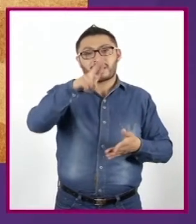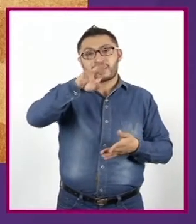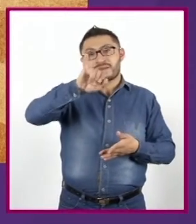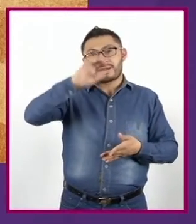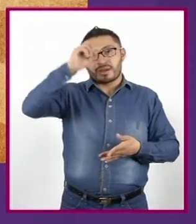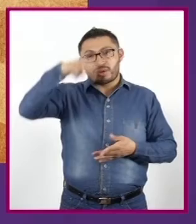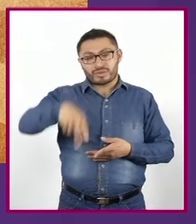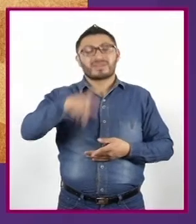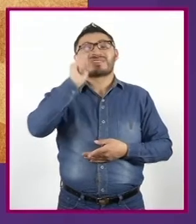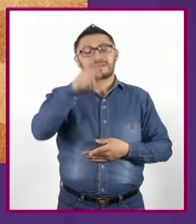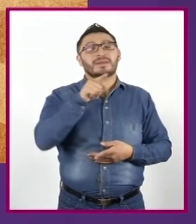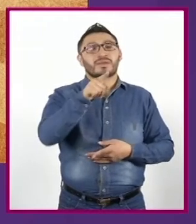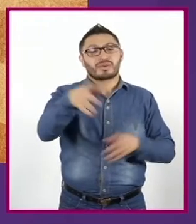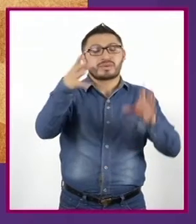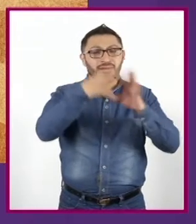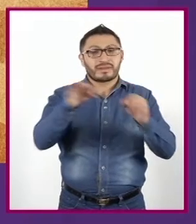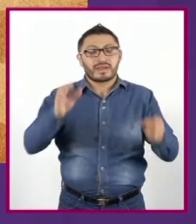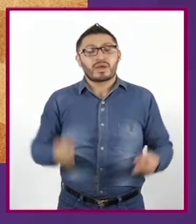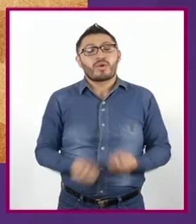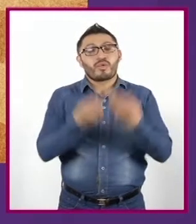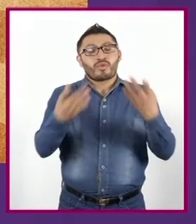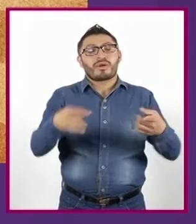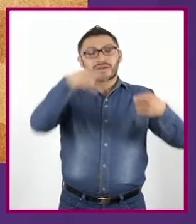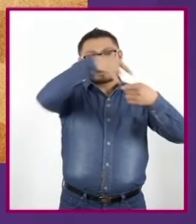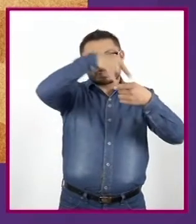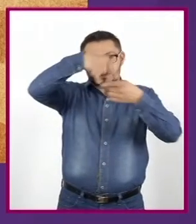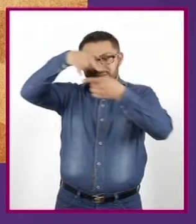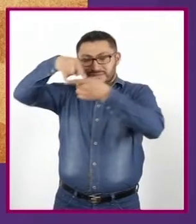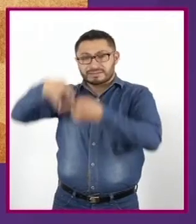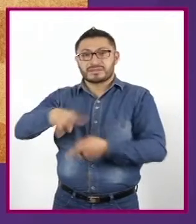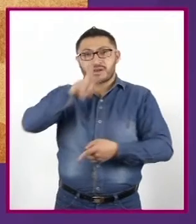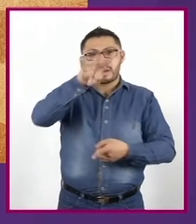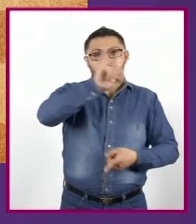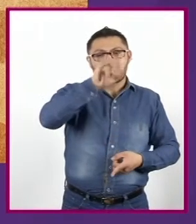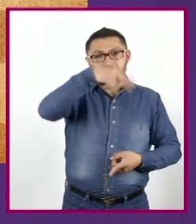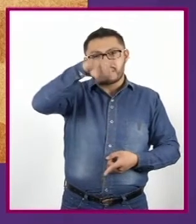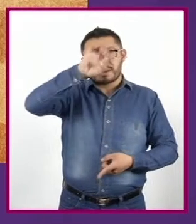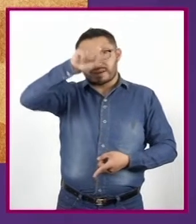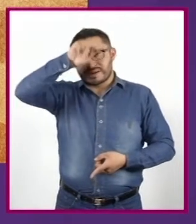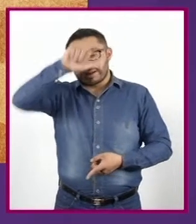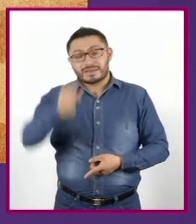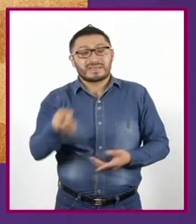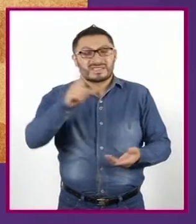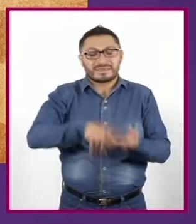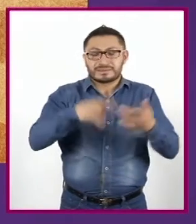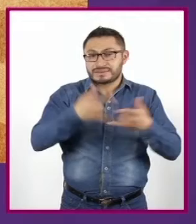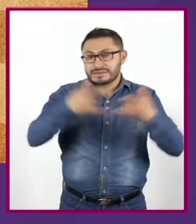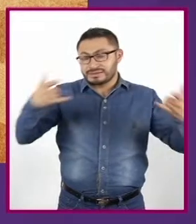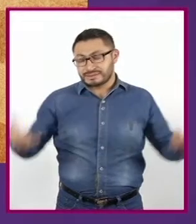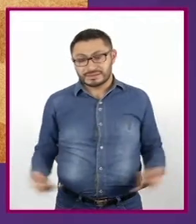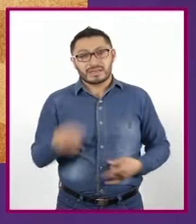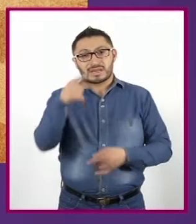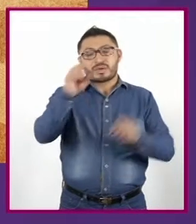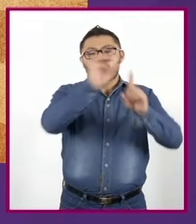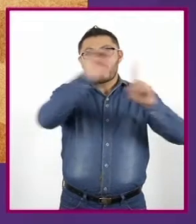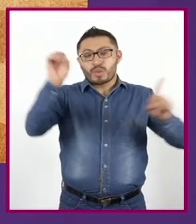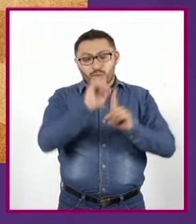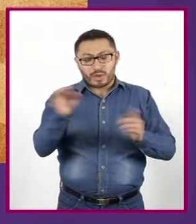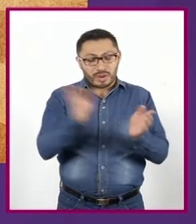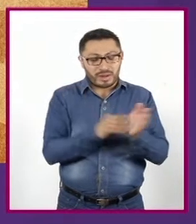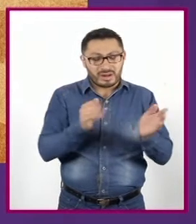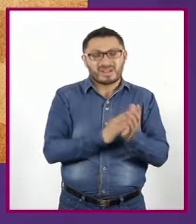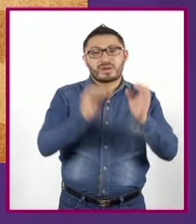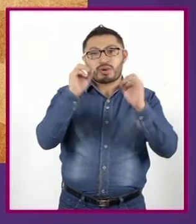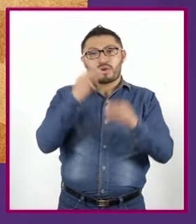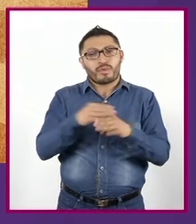Define cuántas viñetas o cuadros tendrá tu historieta Distribúyelas en el papel o material de